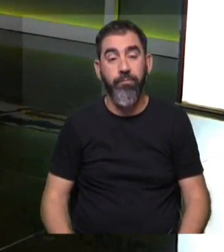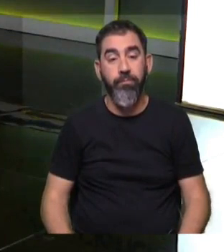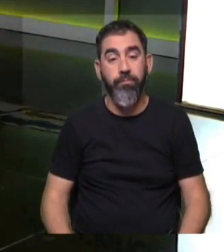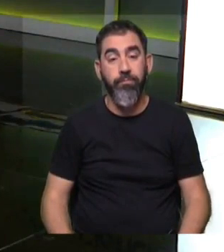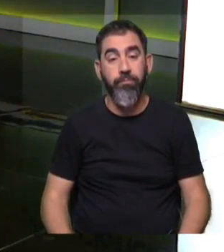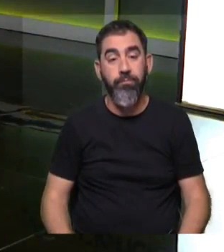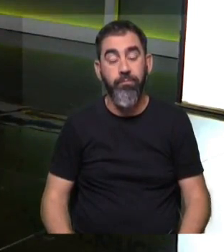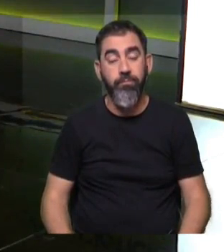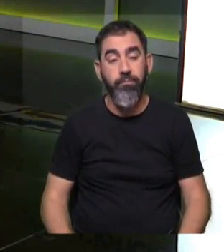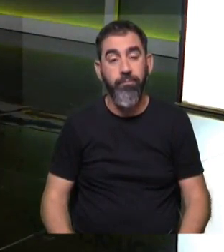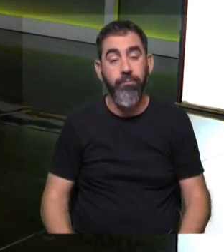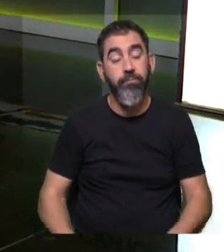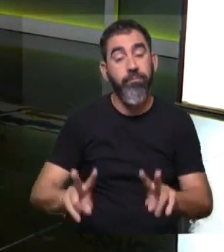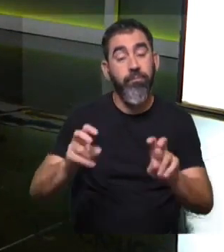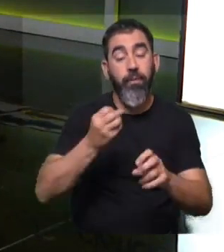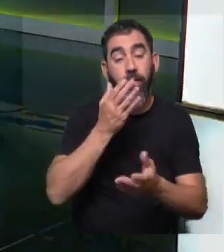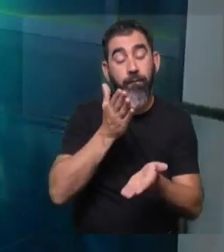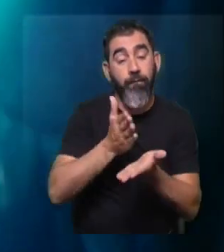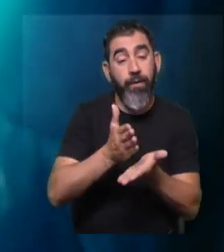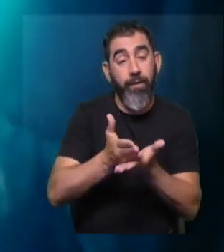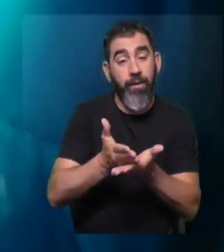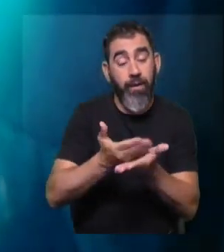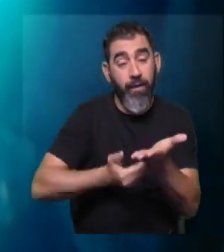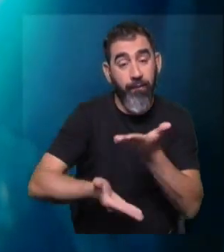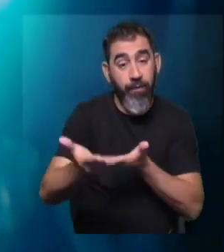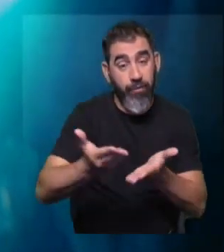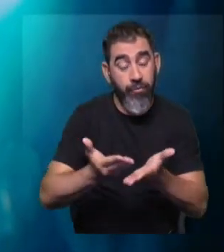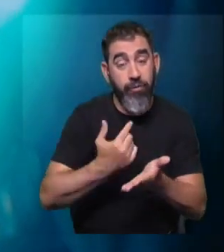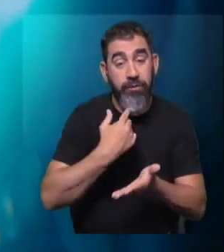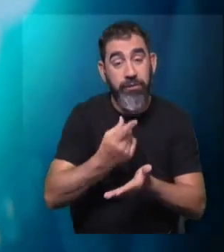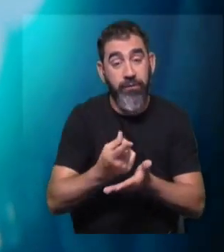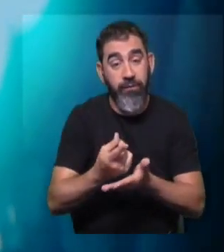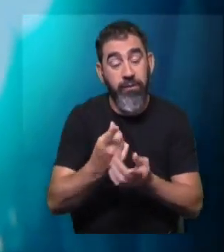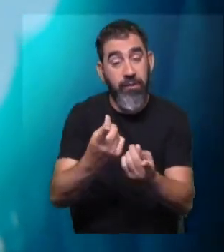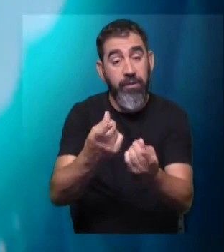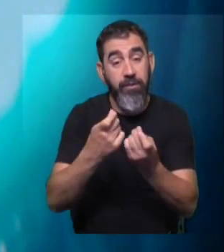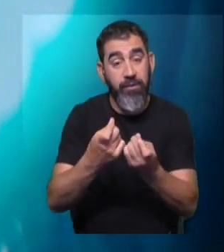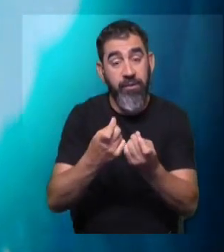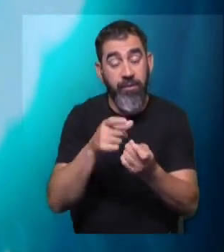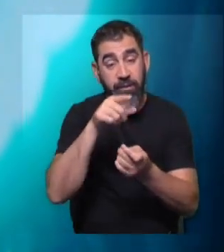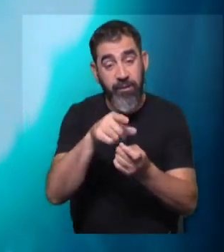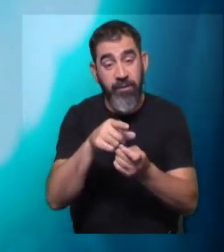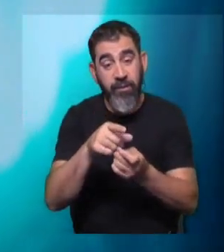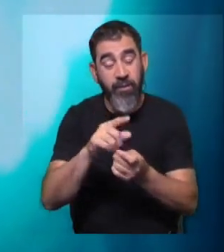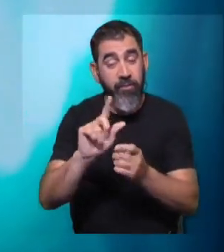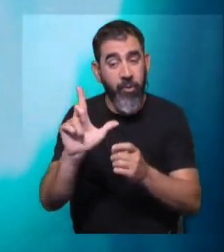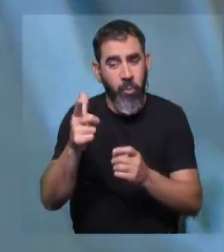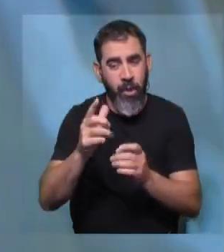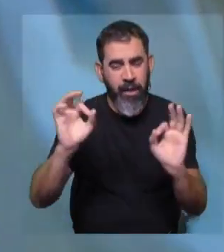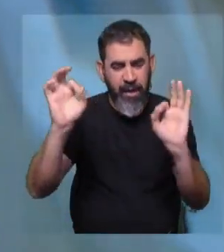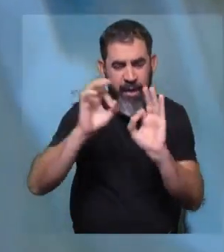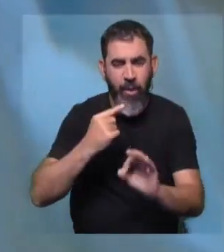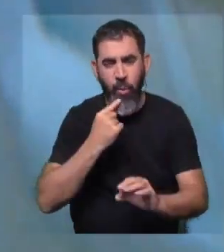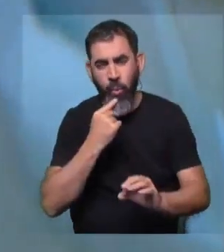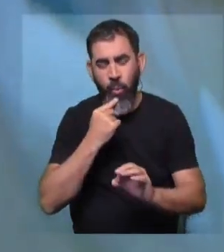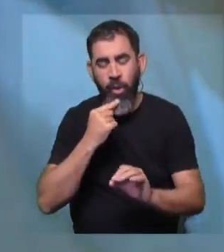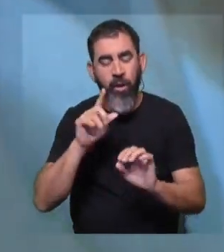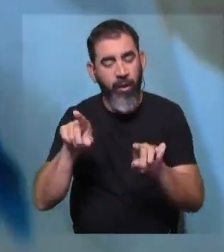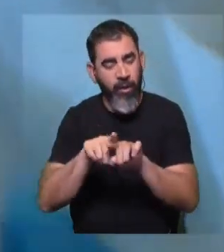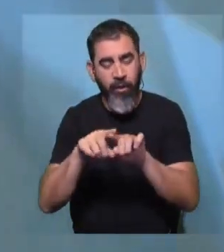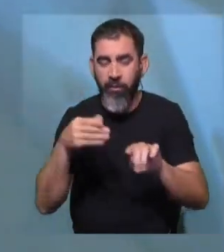Esa relación de beneficio hace justamente que sea necesario, esto que vos decís, que aunque no haya la más mínima sospecha,